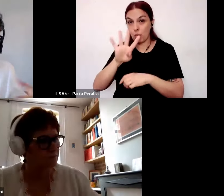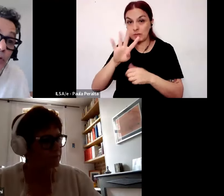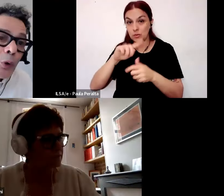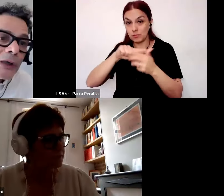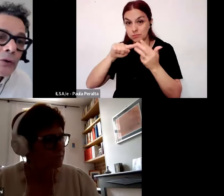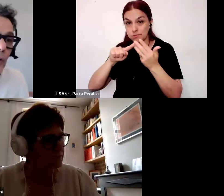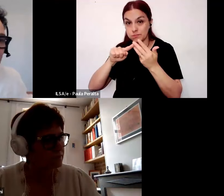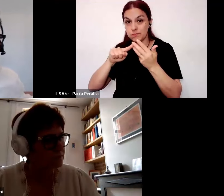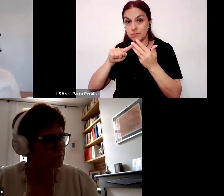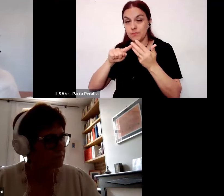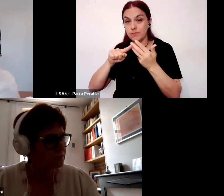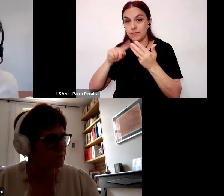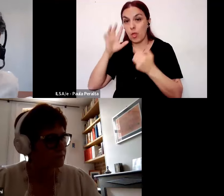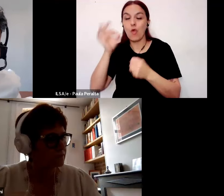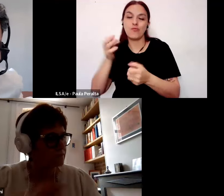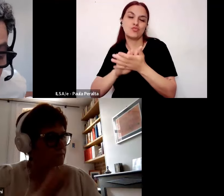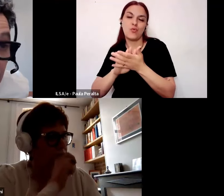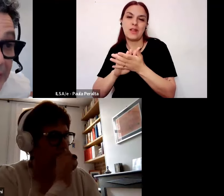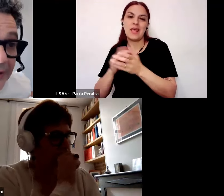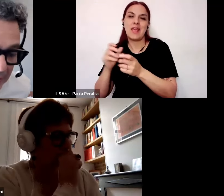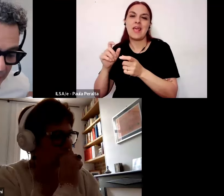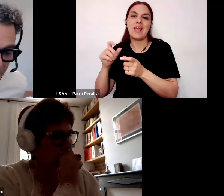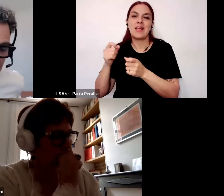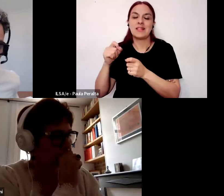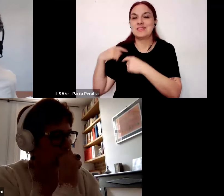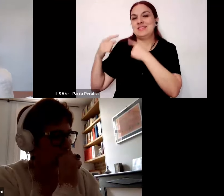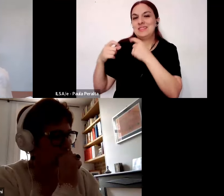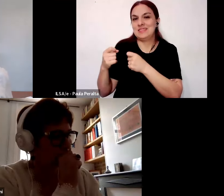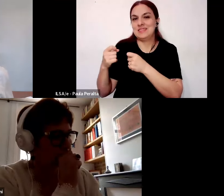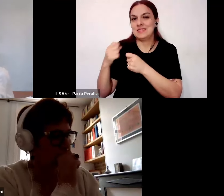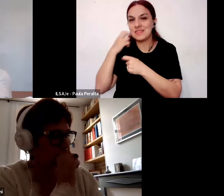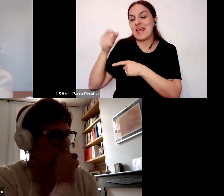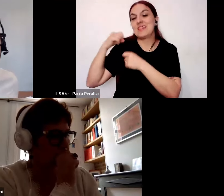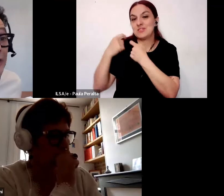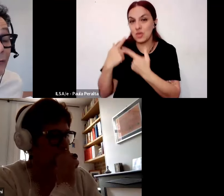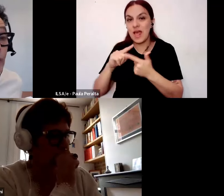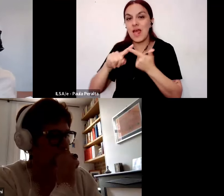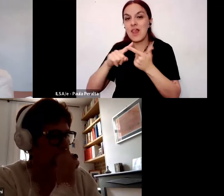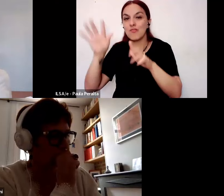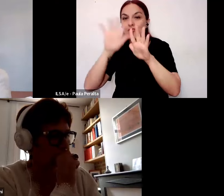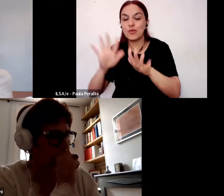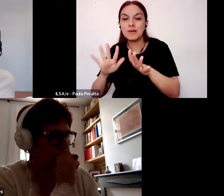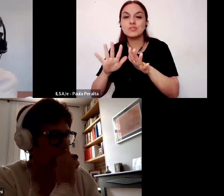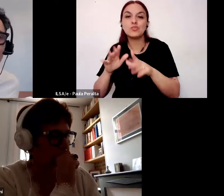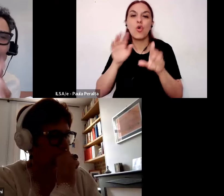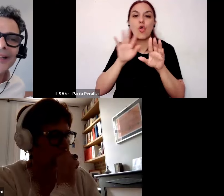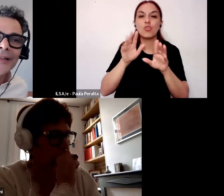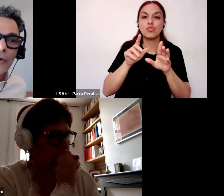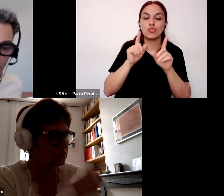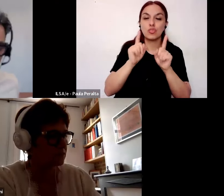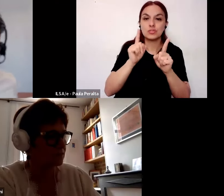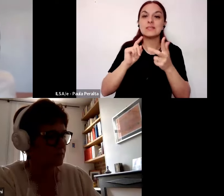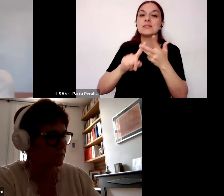tienen que ver por supuesto con la tradicional la formación inicial de docentes pero también con la formación continua